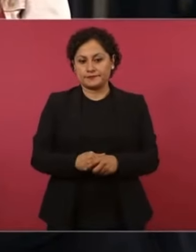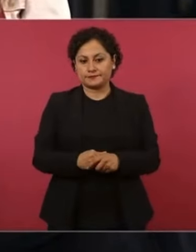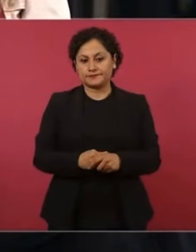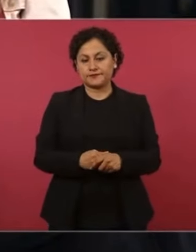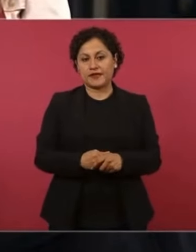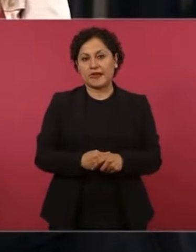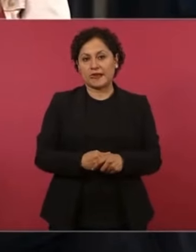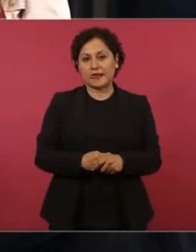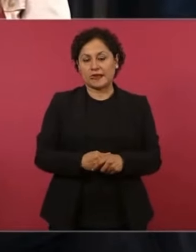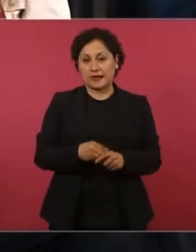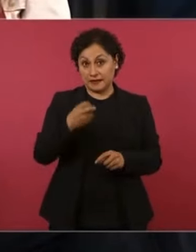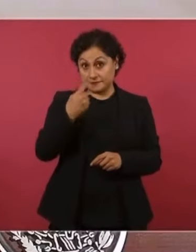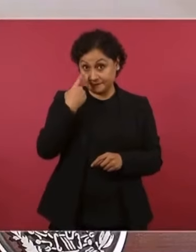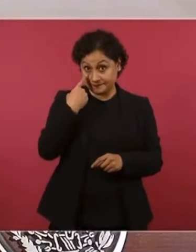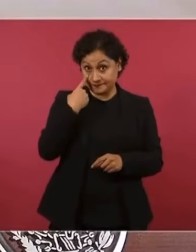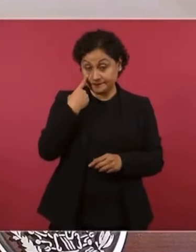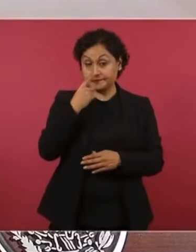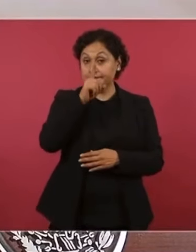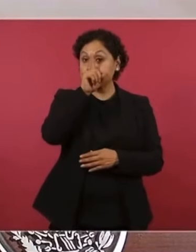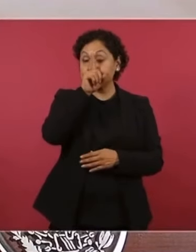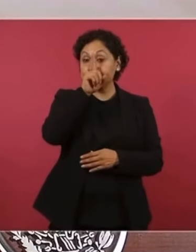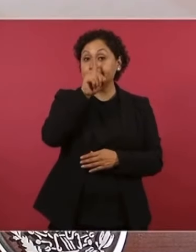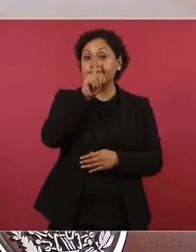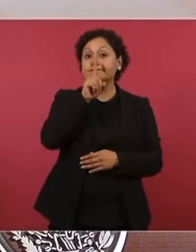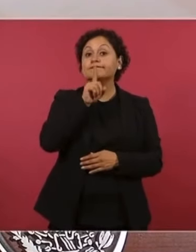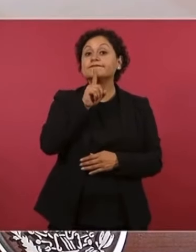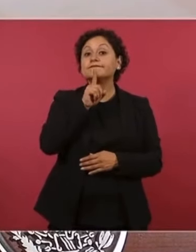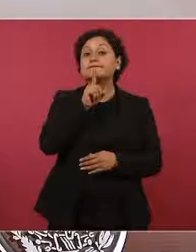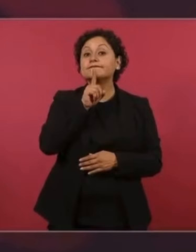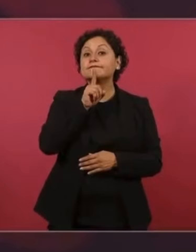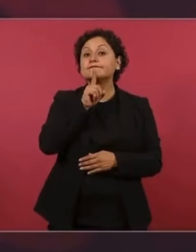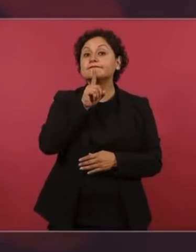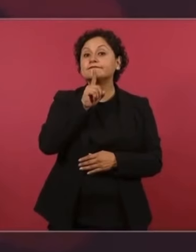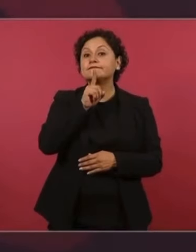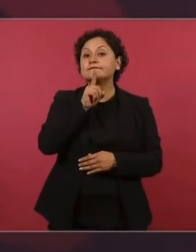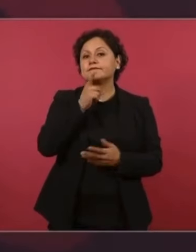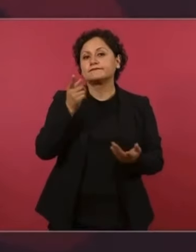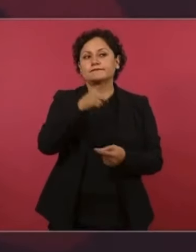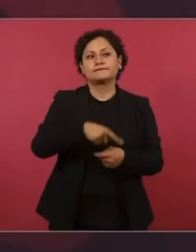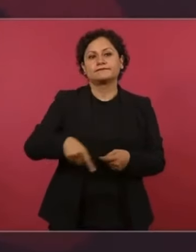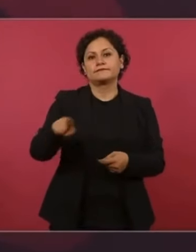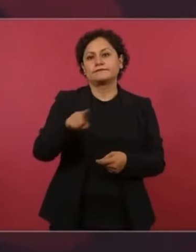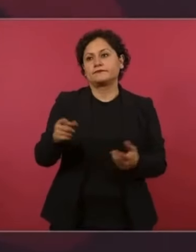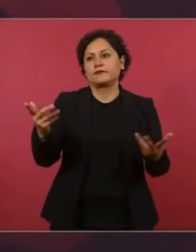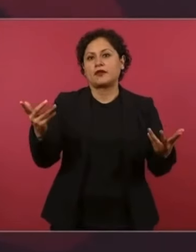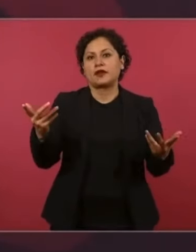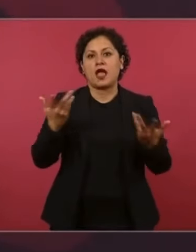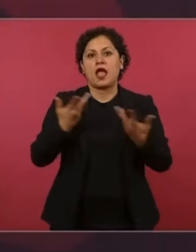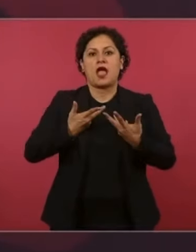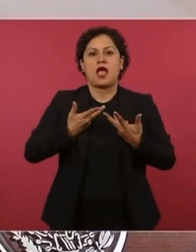La mentira es reaccionaria, la verdad es